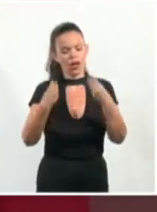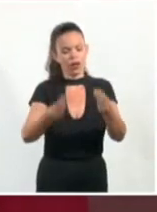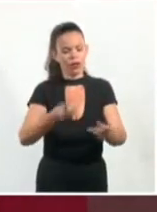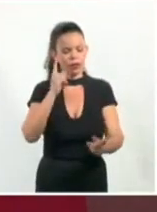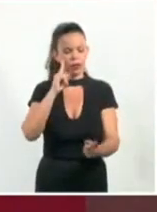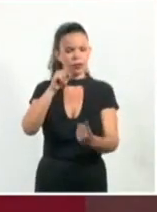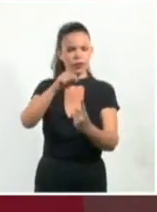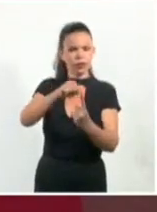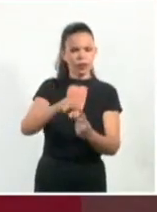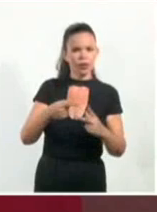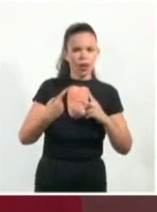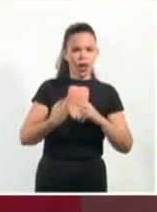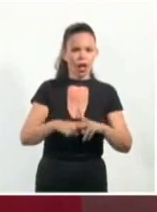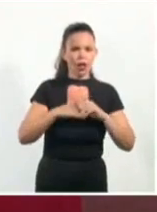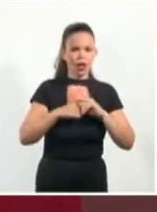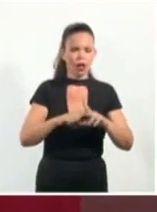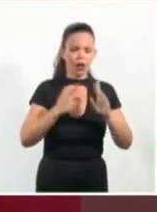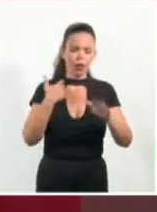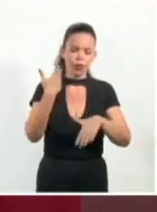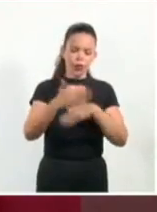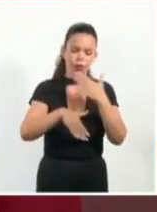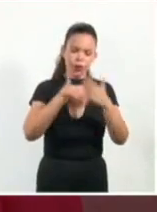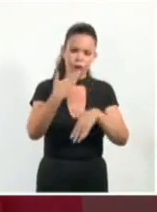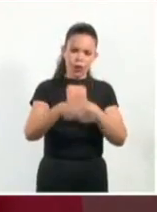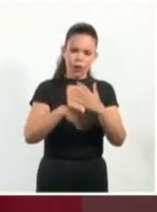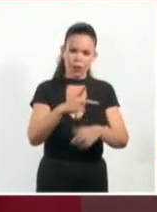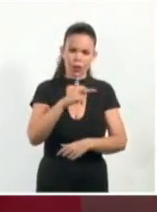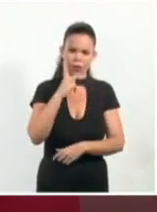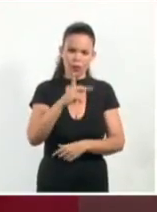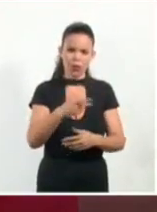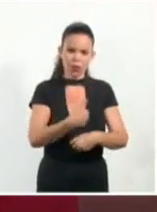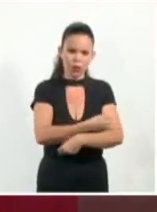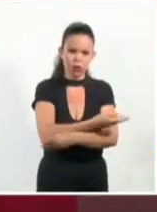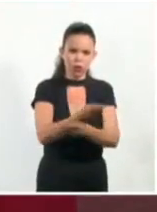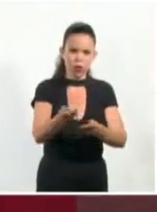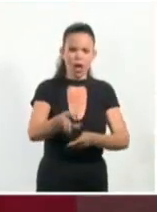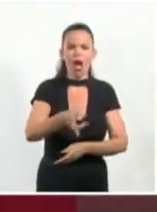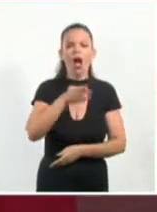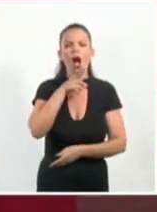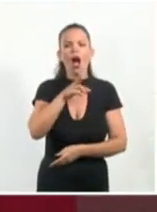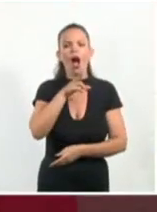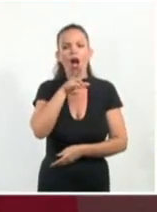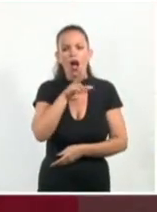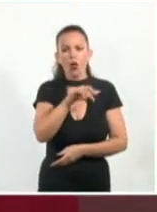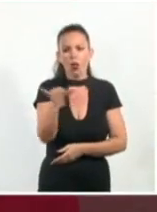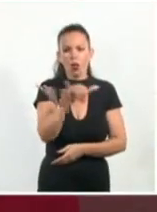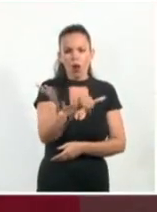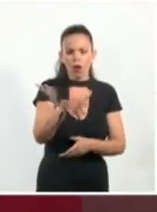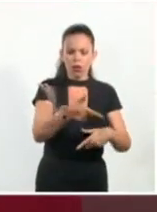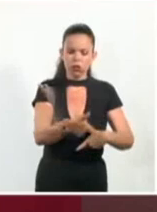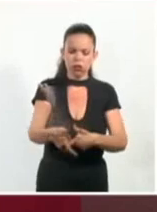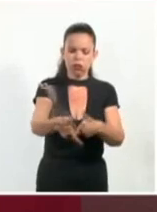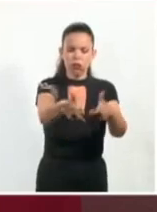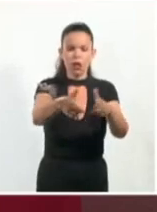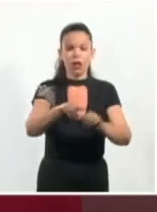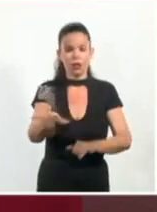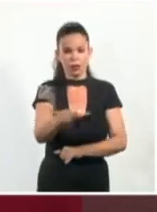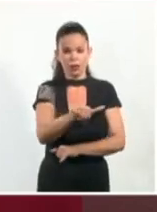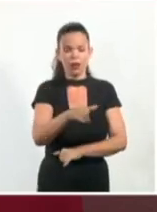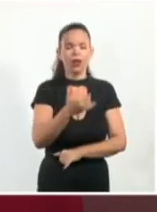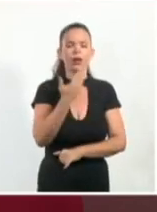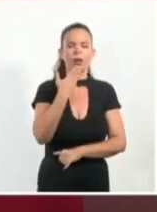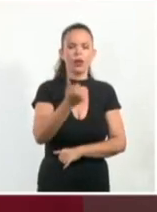sistema de abasto de agua y el sistema de alcantarillado de cuba mejorar el servicio de suministro de agua